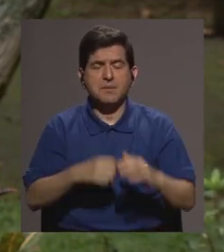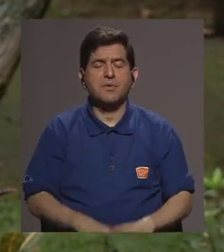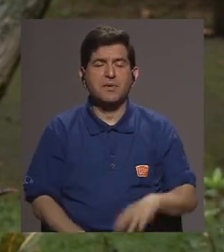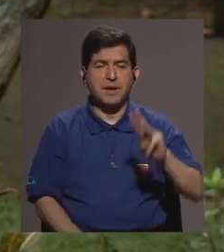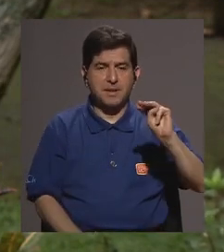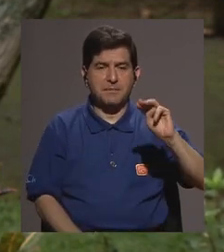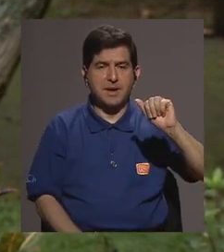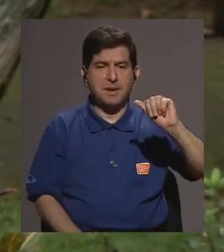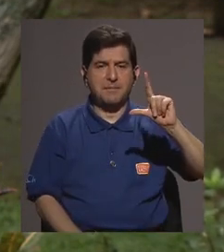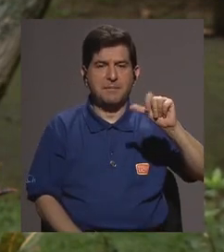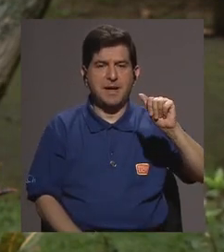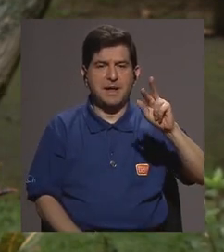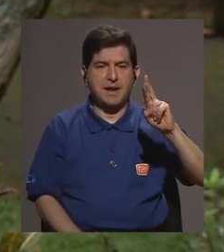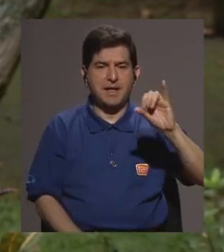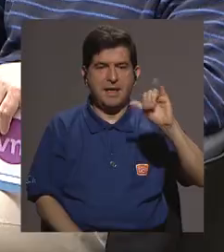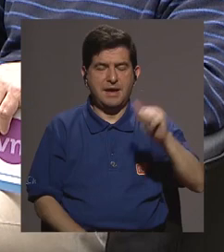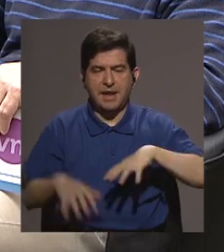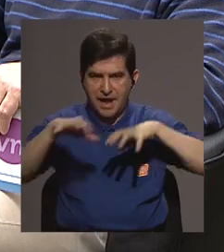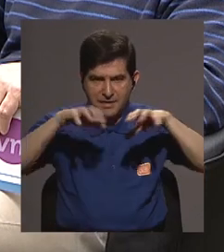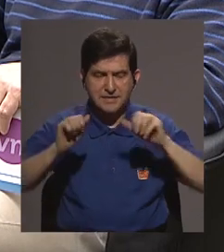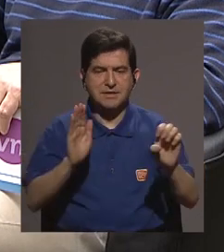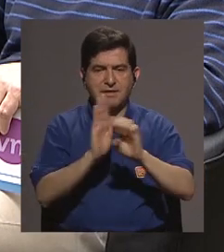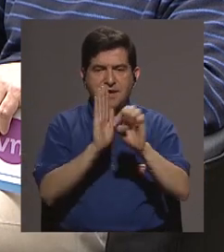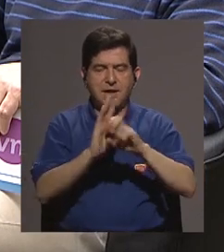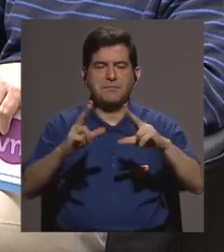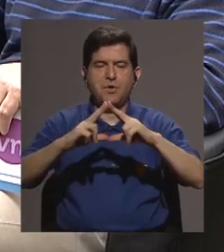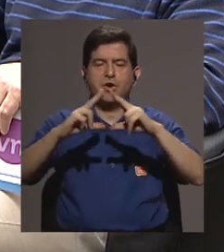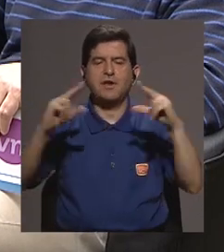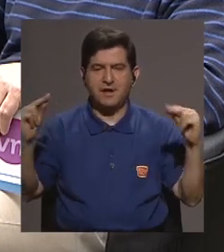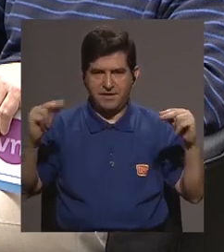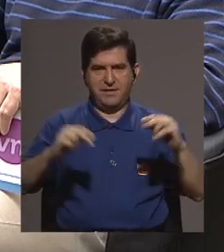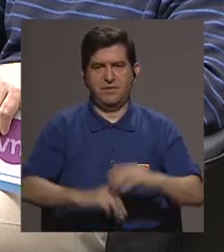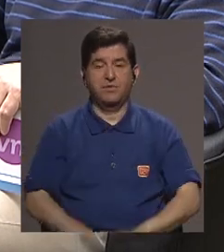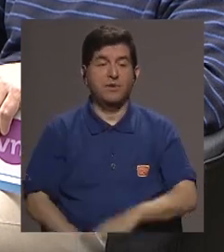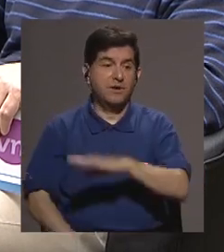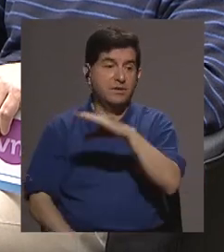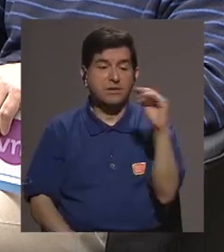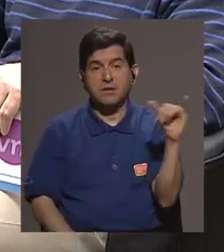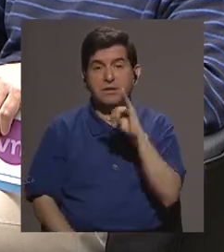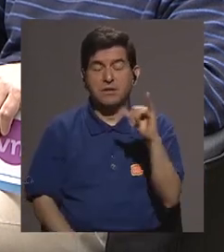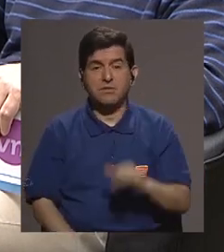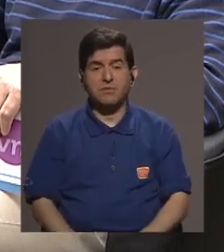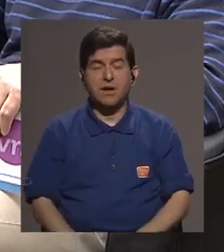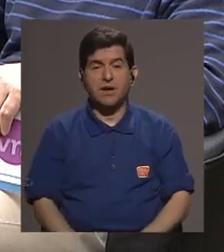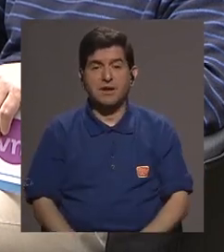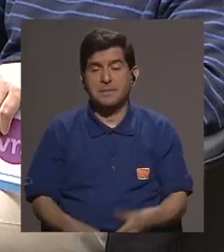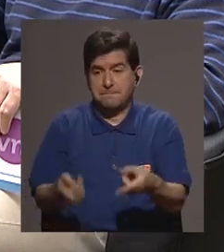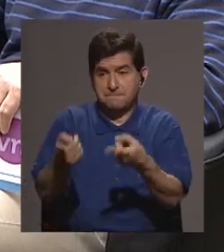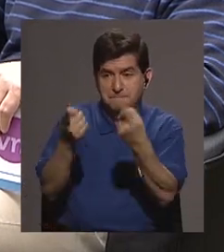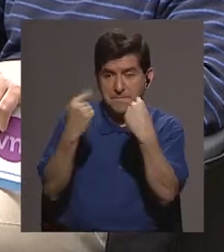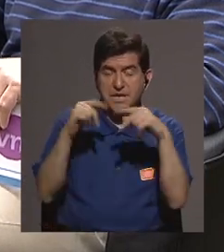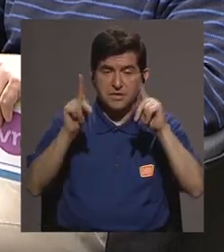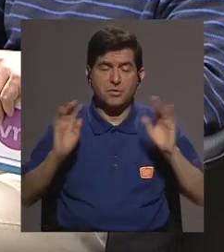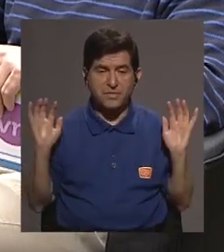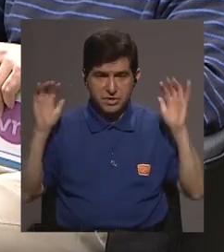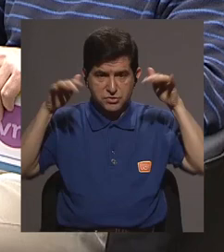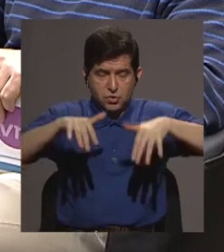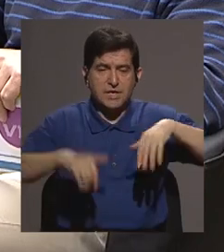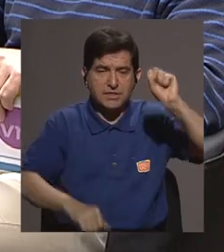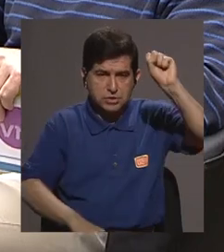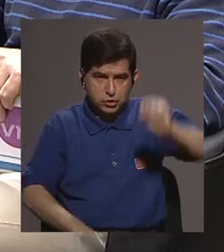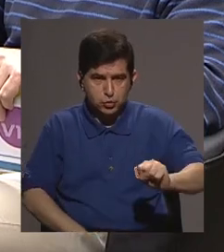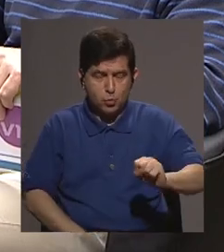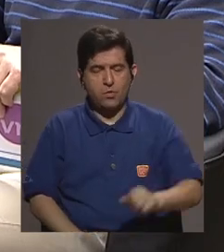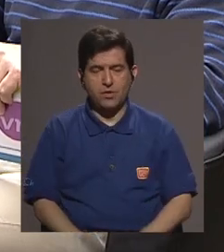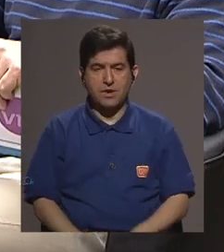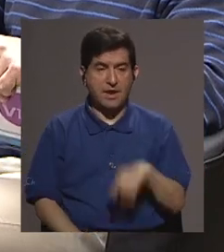problemas de malaria de transmisión de malaria activa como es por ejemplo Nicaragua en este momento y como es el camino por ejemplo de los migrantes que vienen